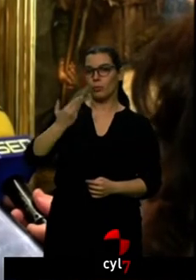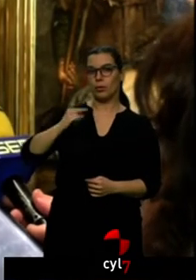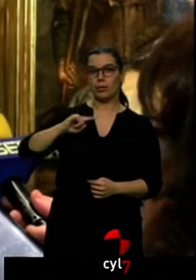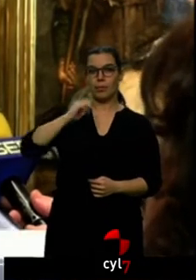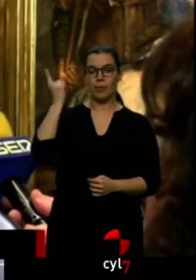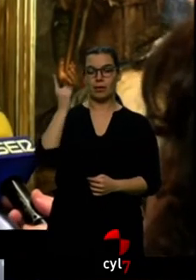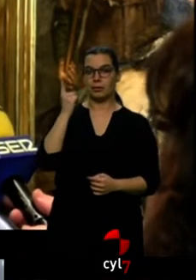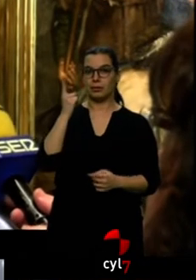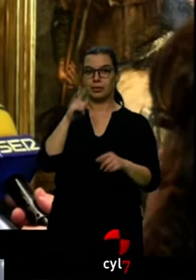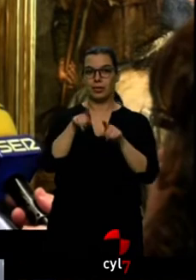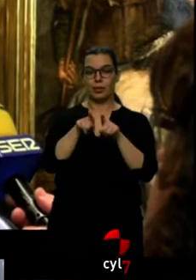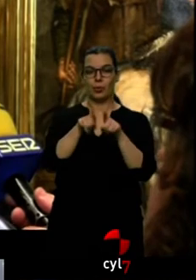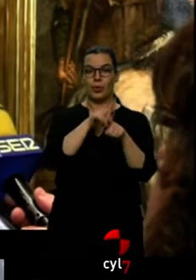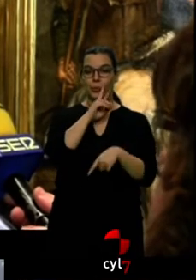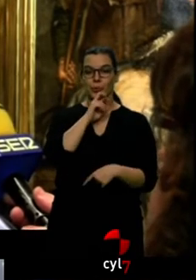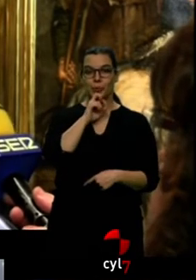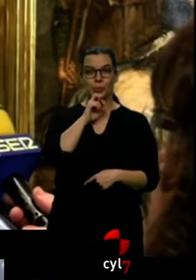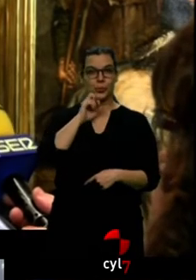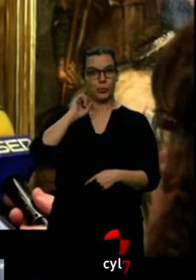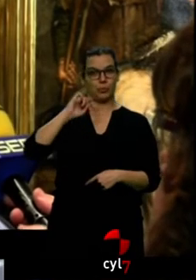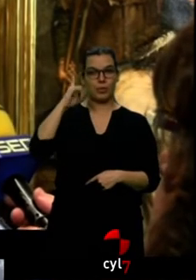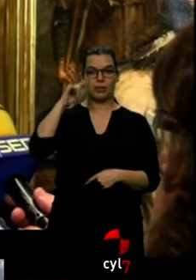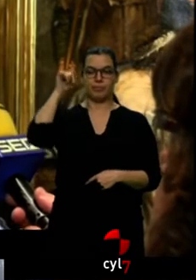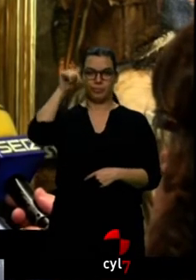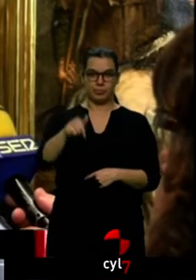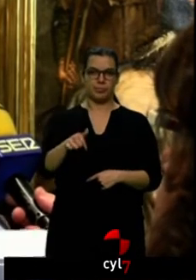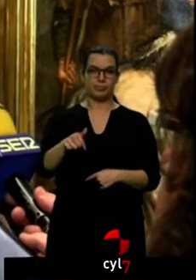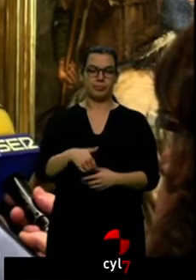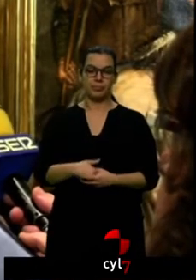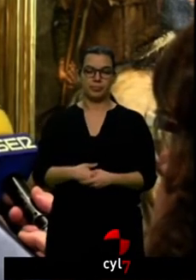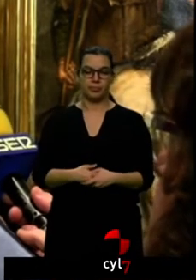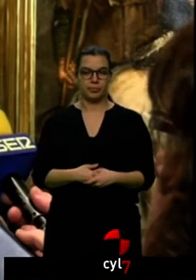granado de la colección de pinturas que tiene la Catedral de Segovia.